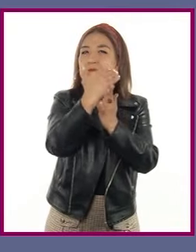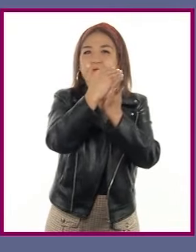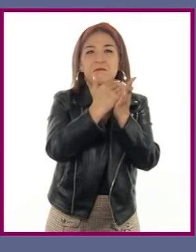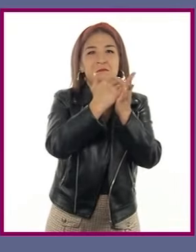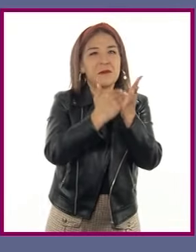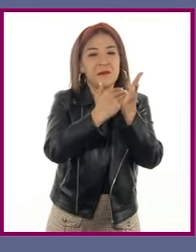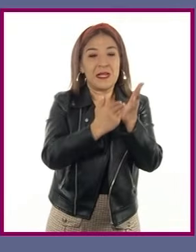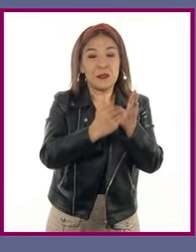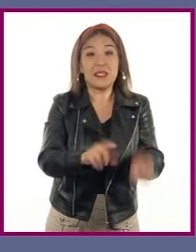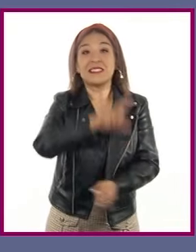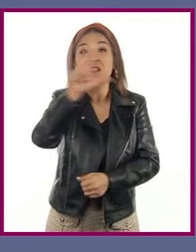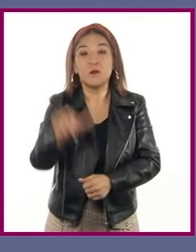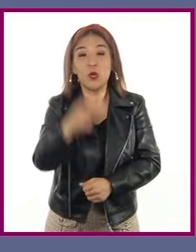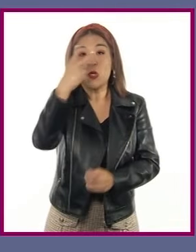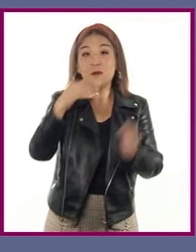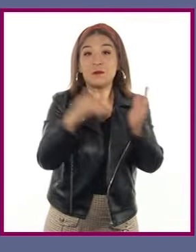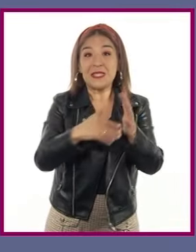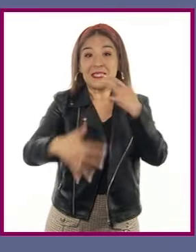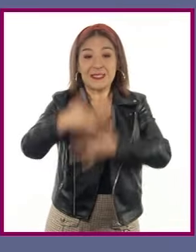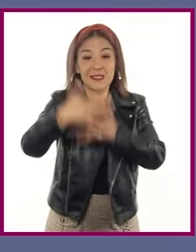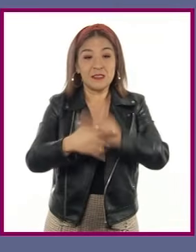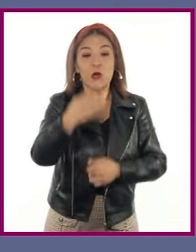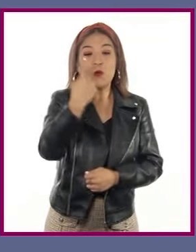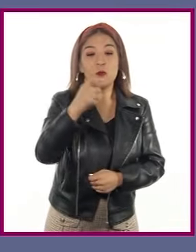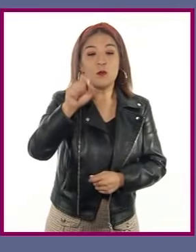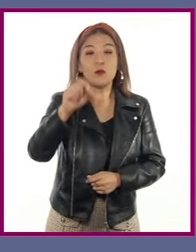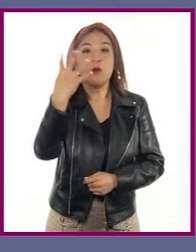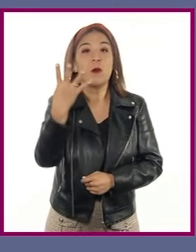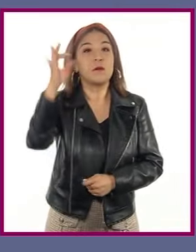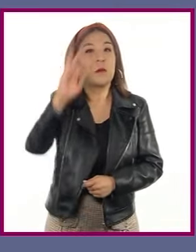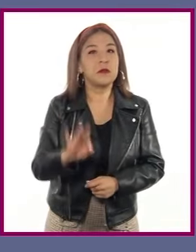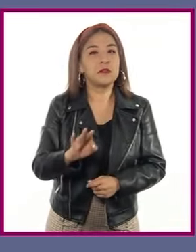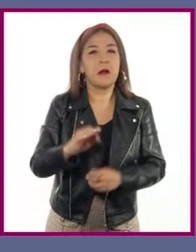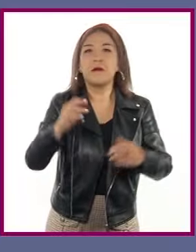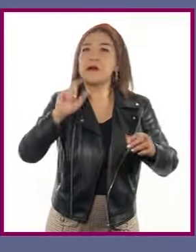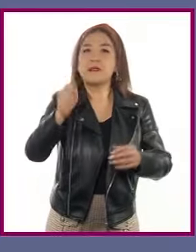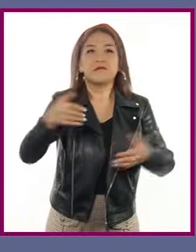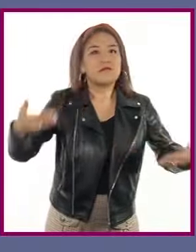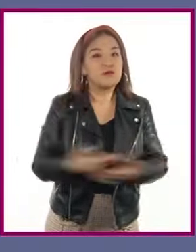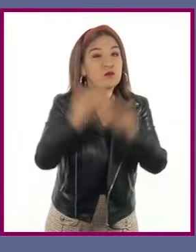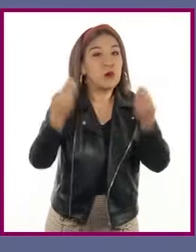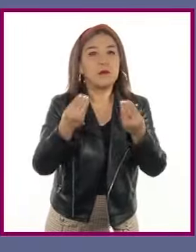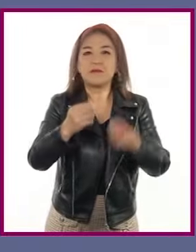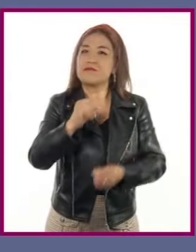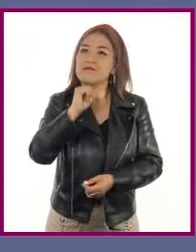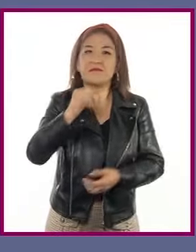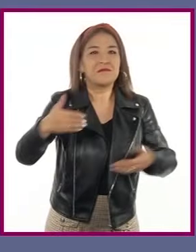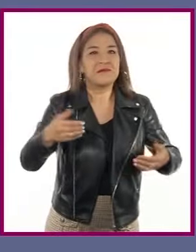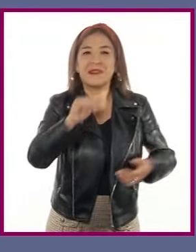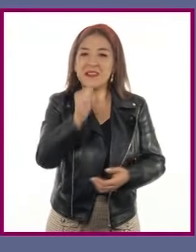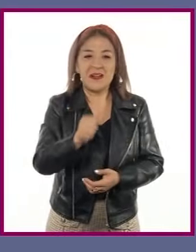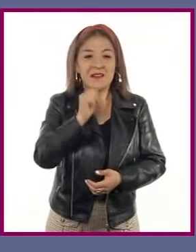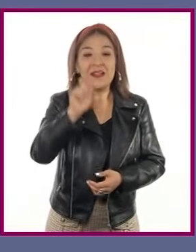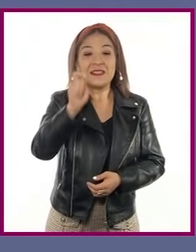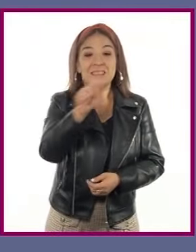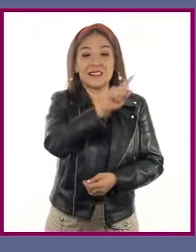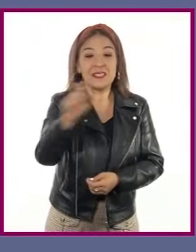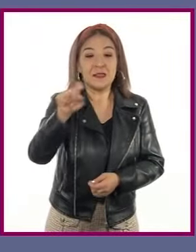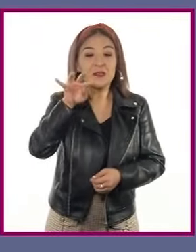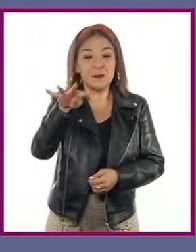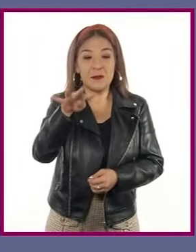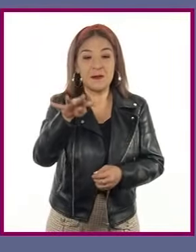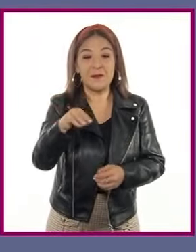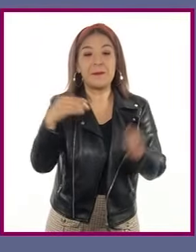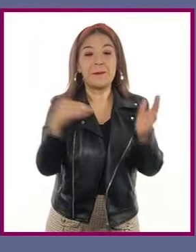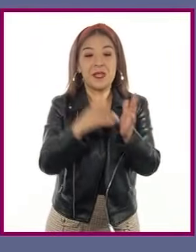2015, esta fue de 1.4%. En ese entonces, hubo 119.530